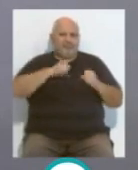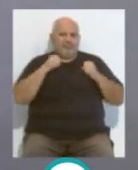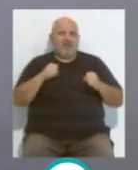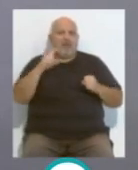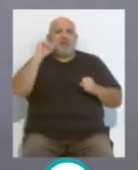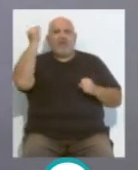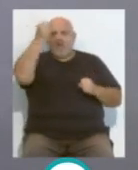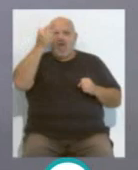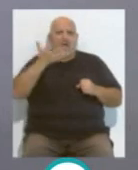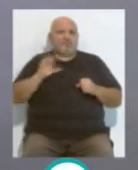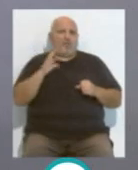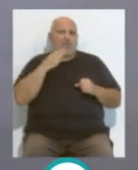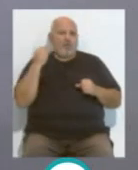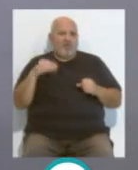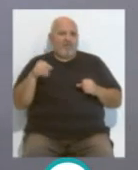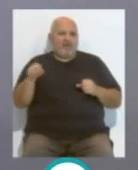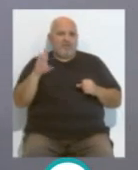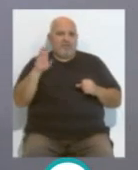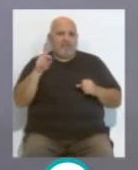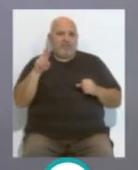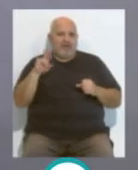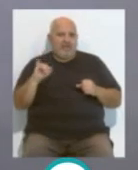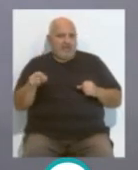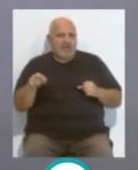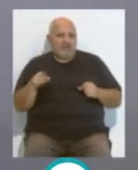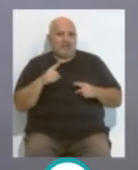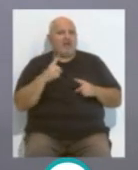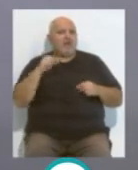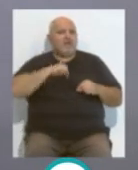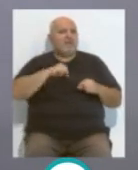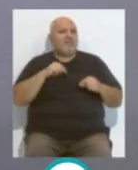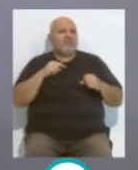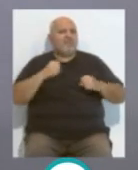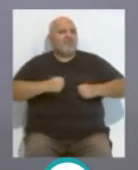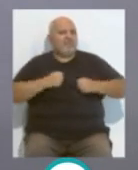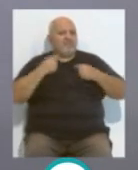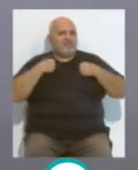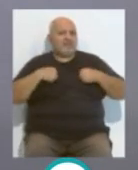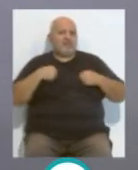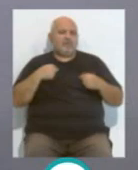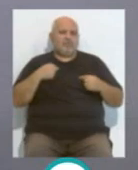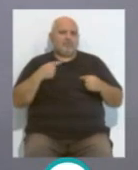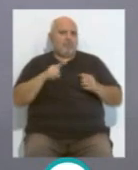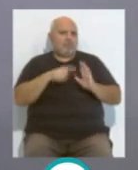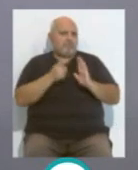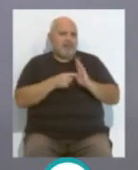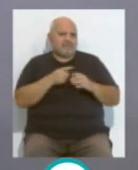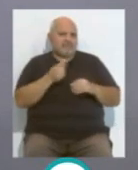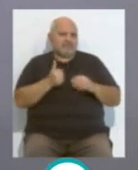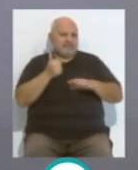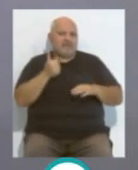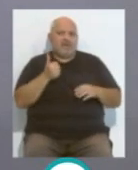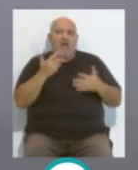del talento que le tienen porque los jugadores talentosos suelen no tener un estado físico o no un despliegue físico más que estado